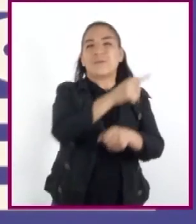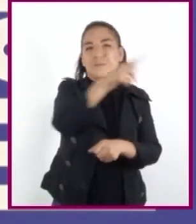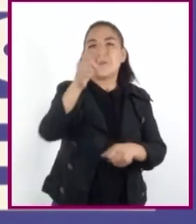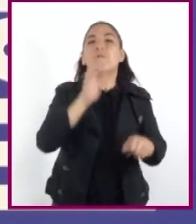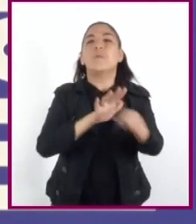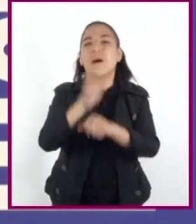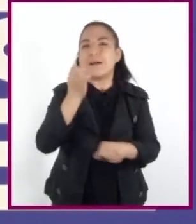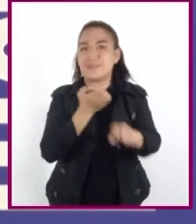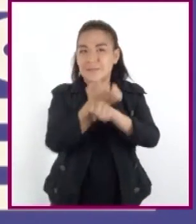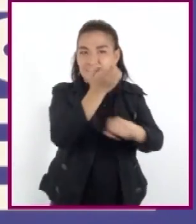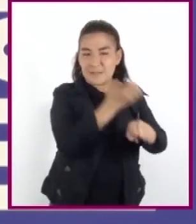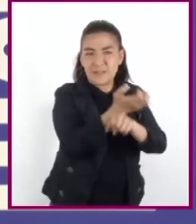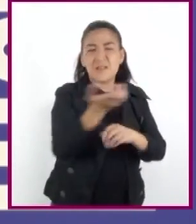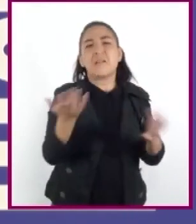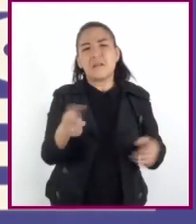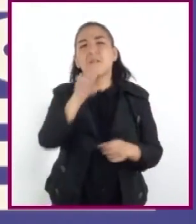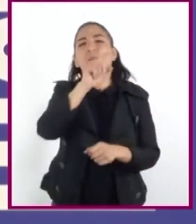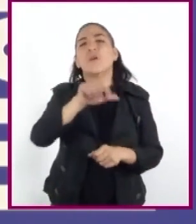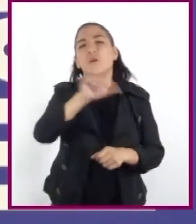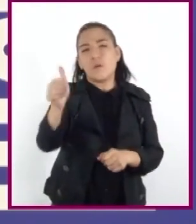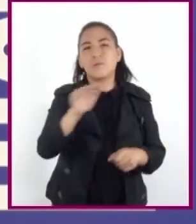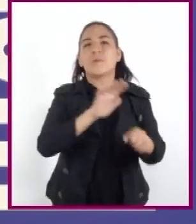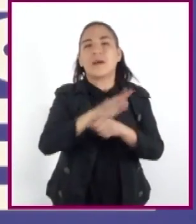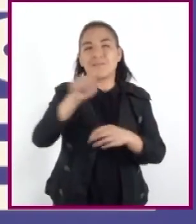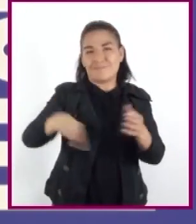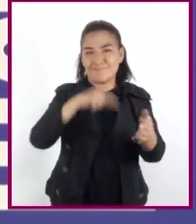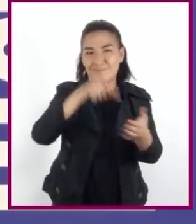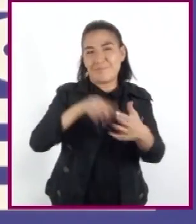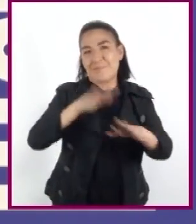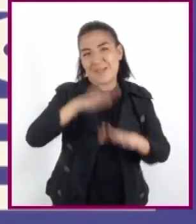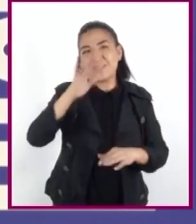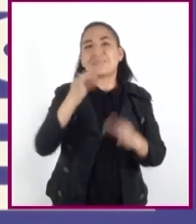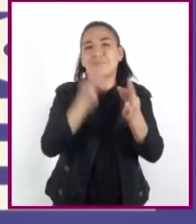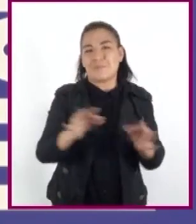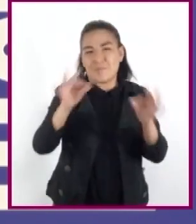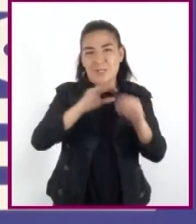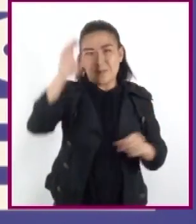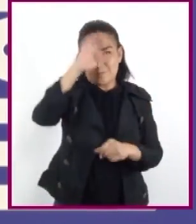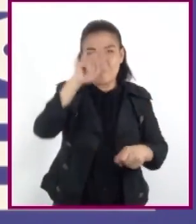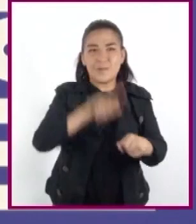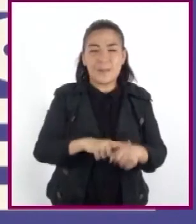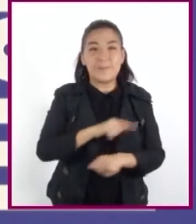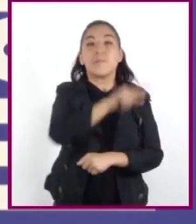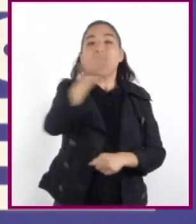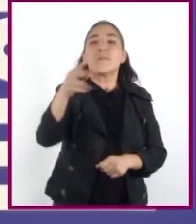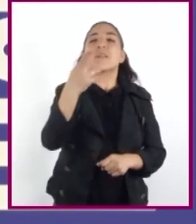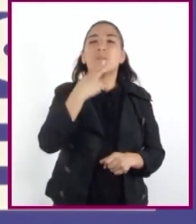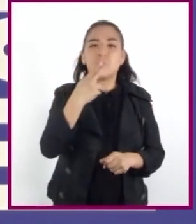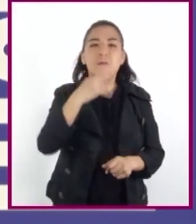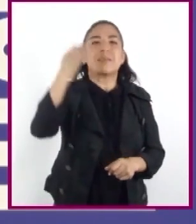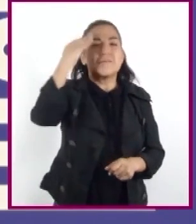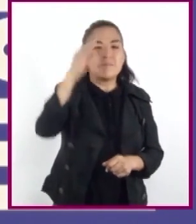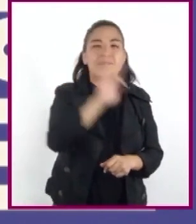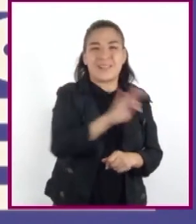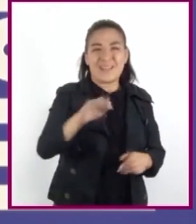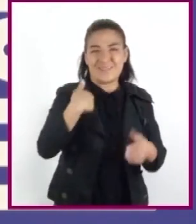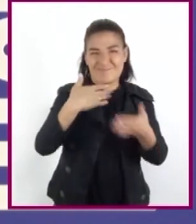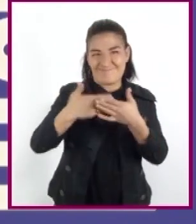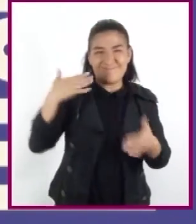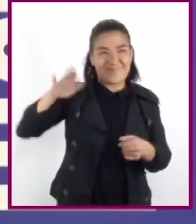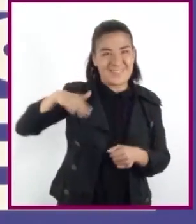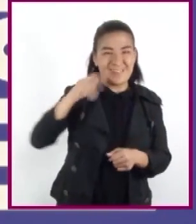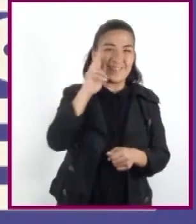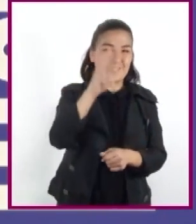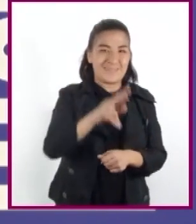o bien de alguna de las otras dos superáreas culturales. Recuerden utilizar la periodización que revisamos en esta